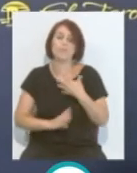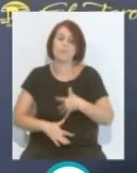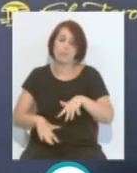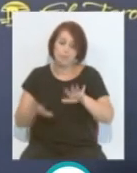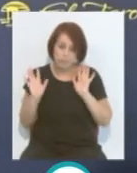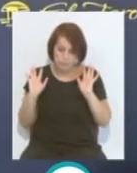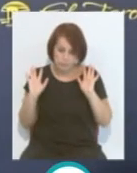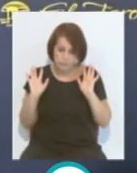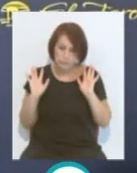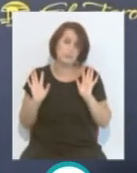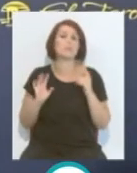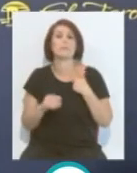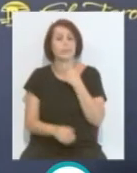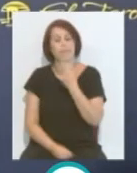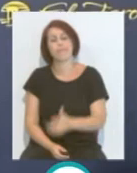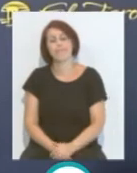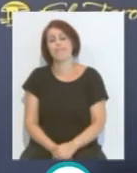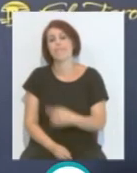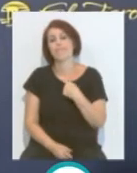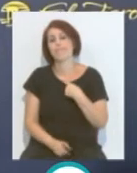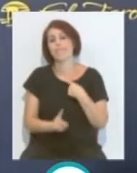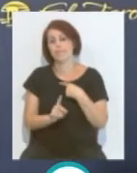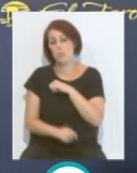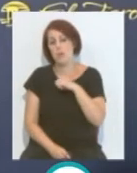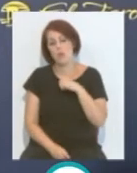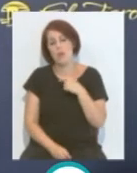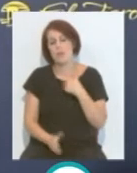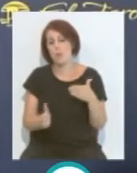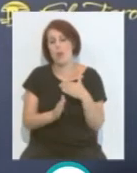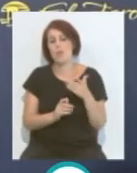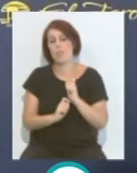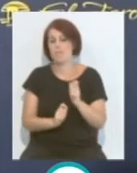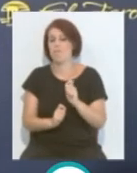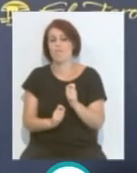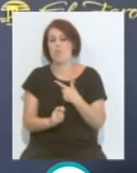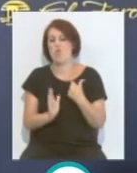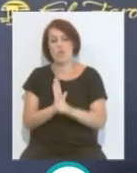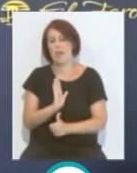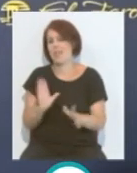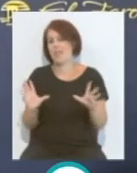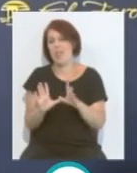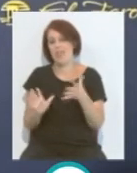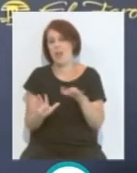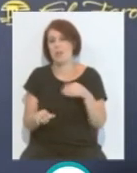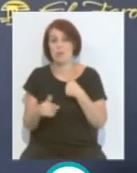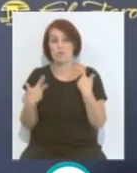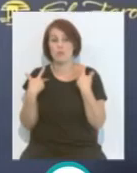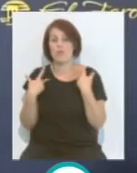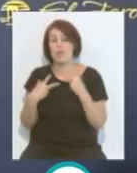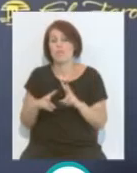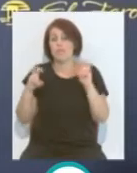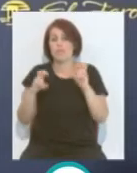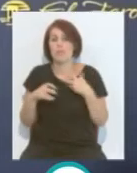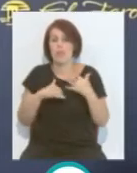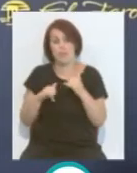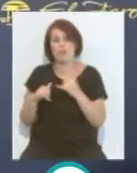ya te digo que a nivel personal a la temporada también le doy un 10. Yo la he sufrido, entre comillas, y la he